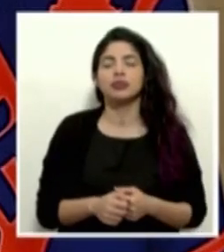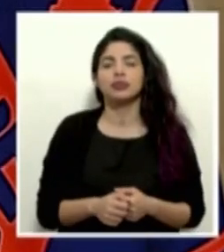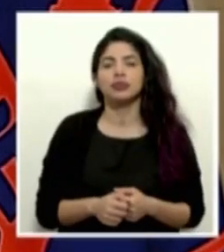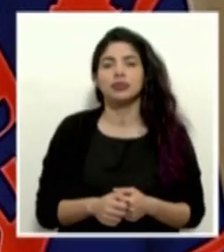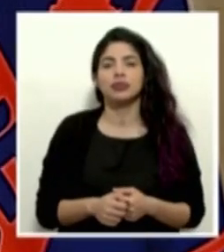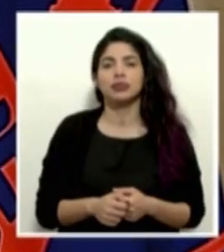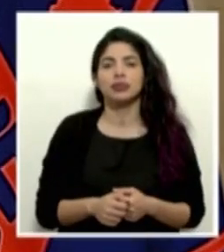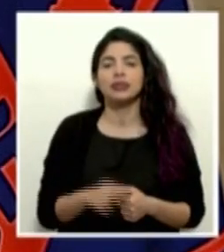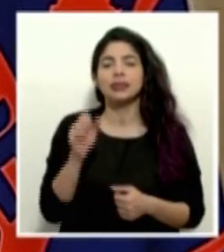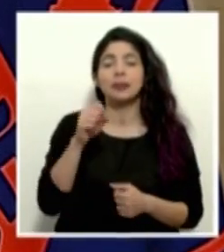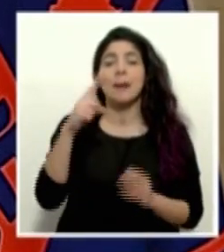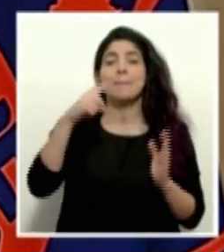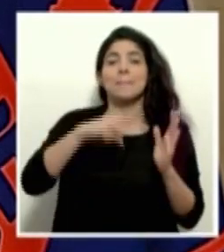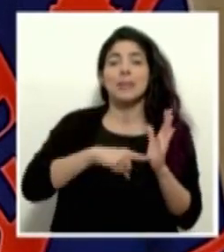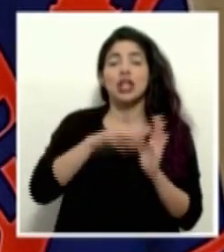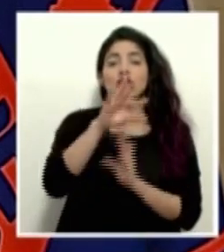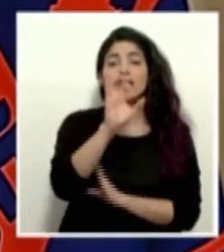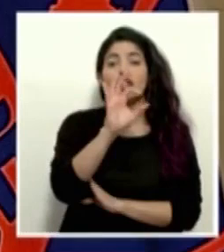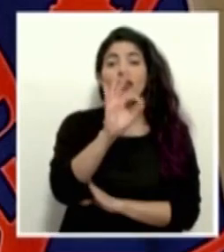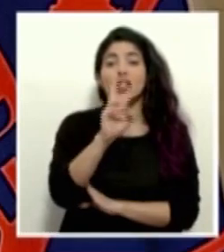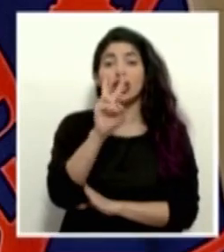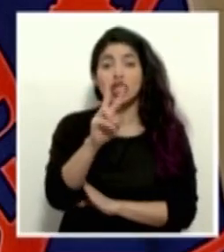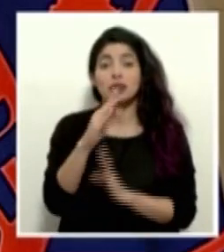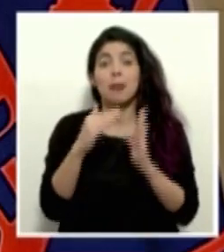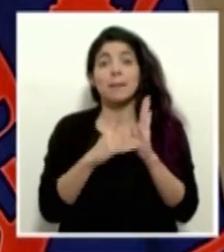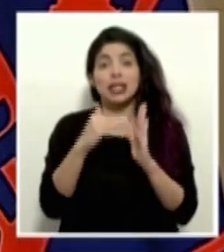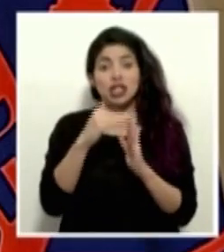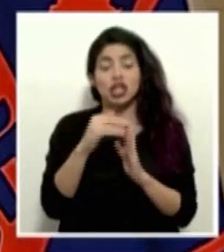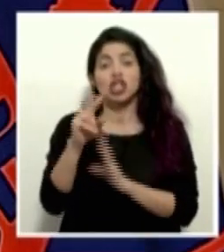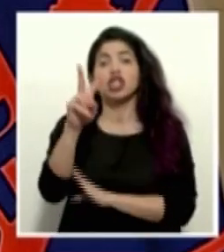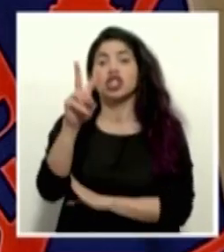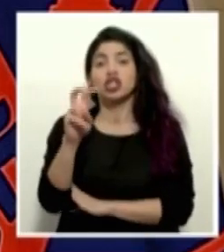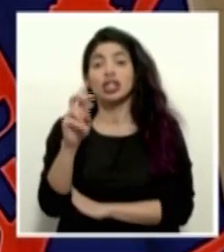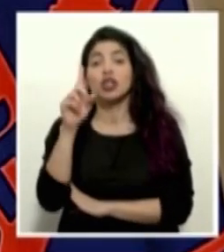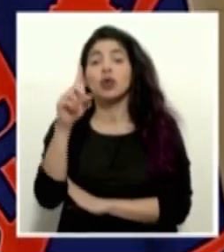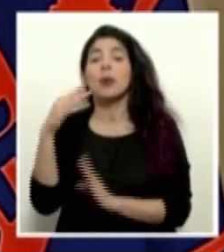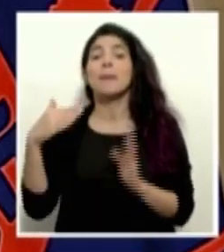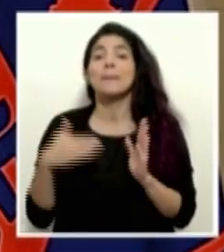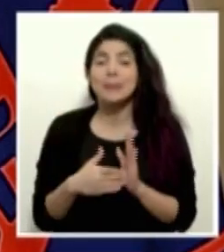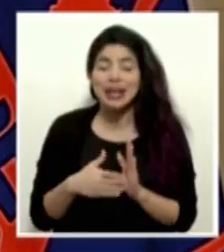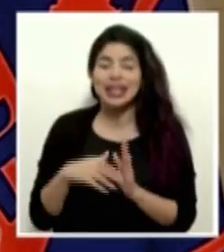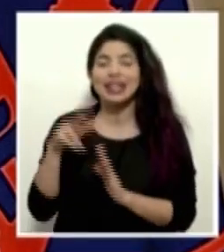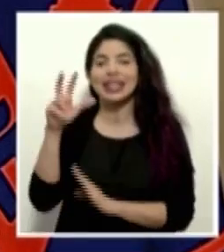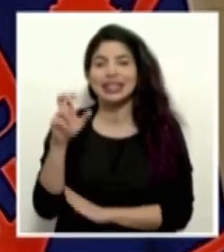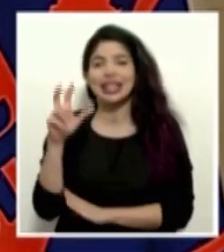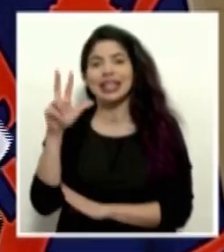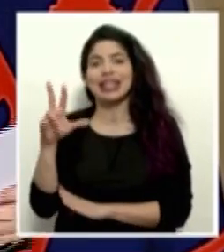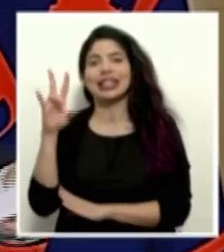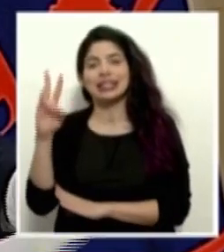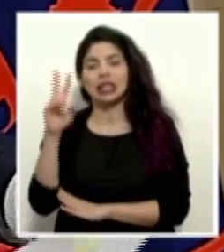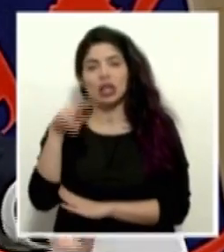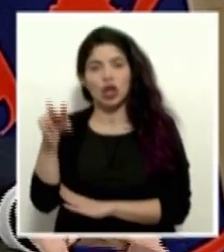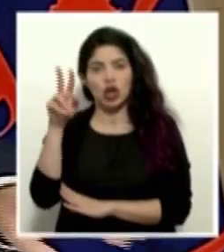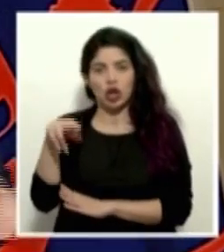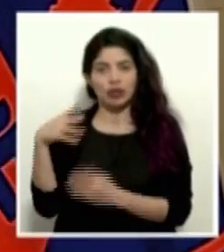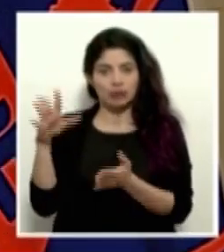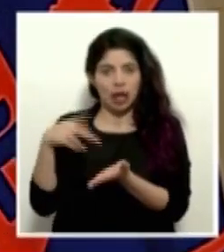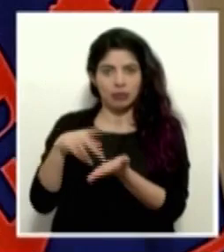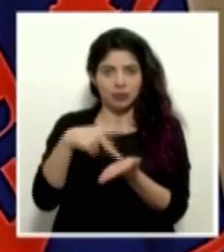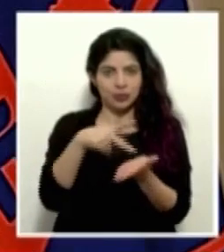mil trescientos treinta y siete colones.